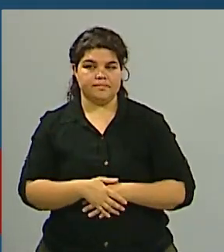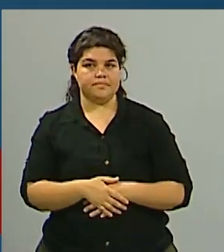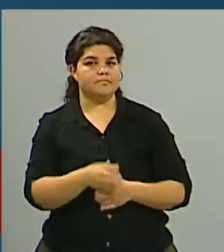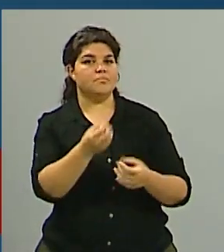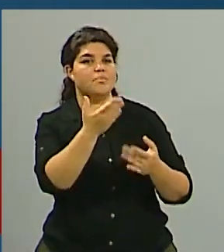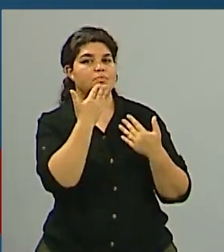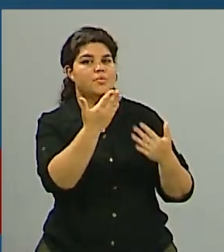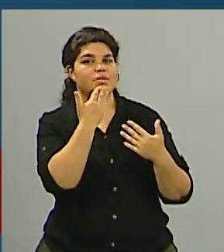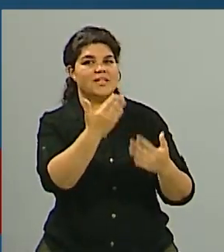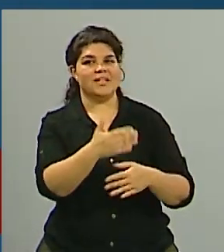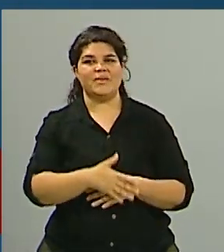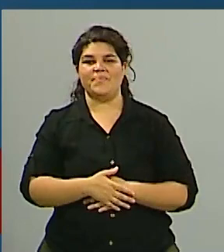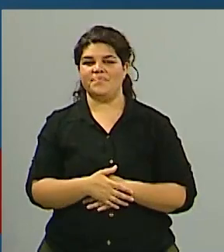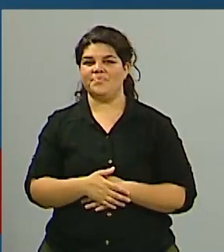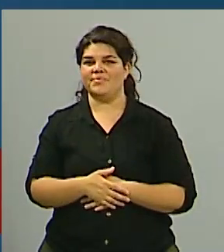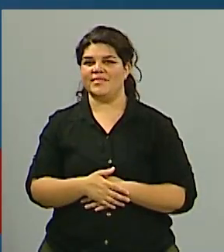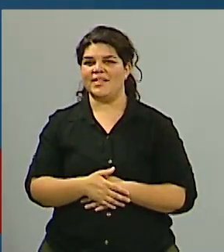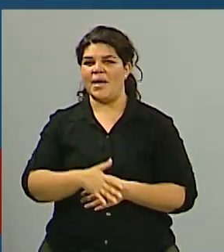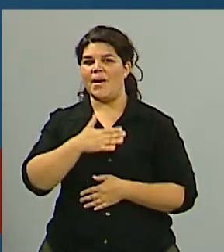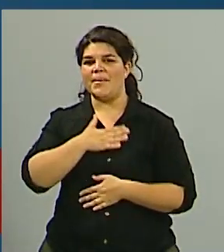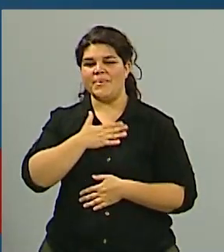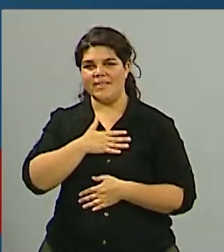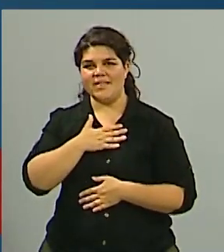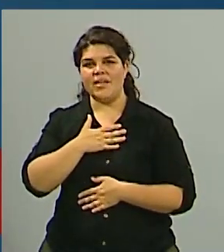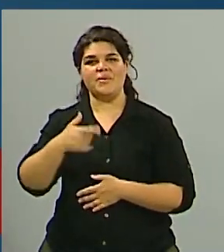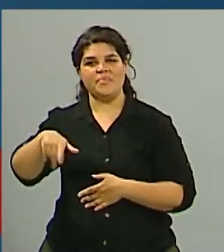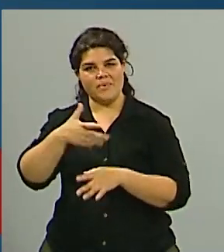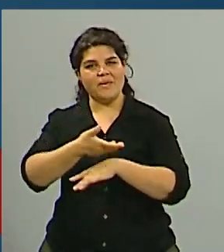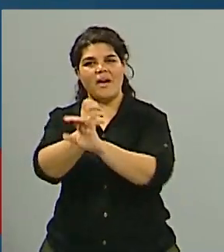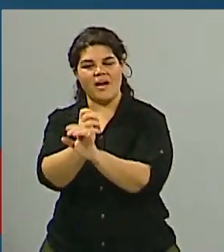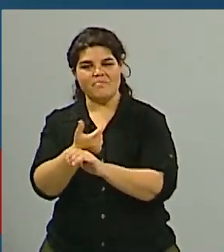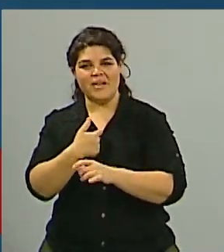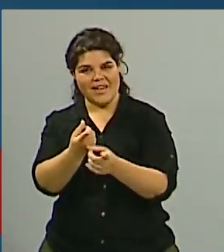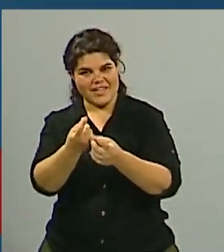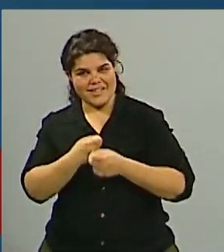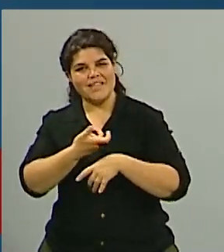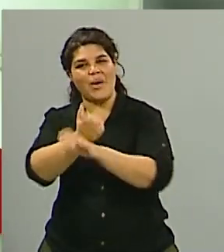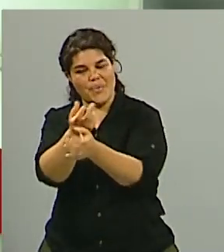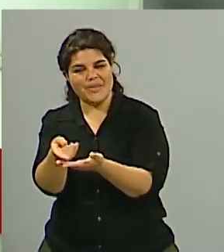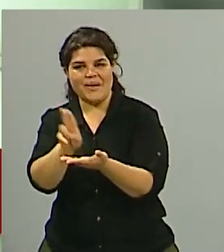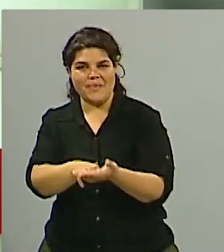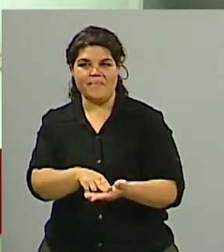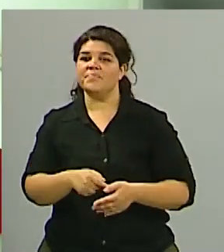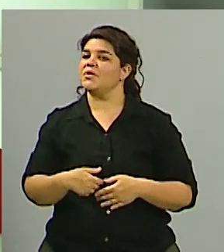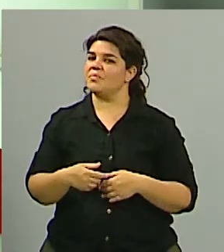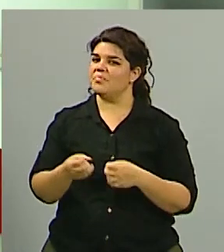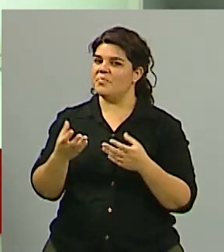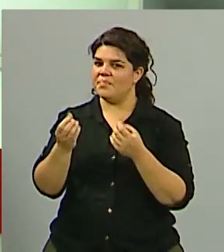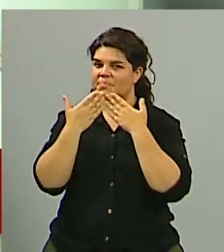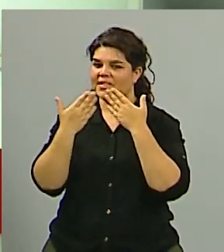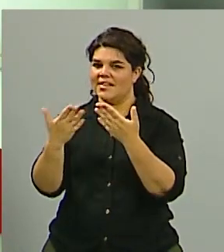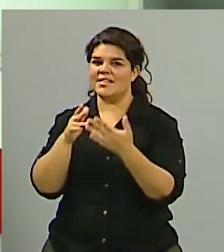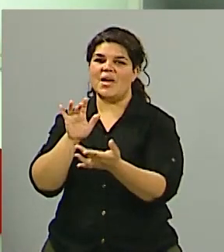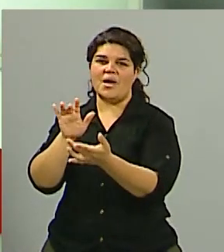un gusto a las órdenes lo que necesiten encantado encantado del contacto con ustedes con usted Ricardo